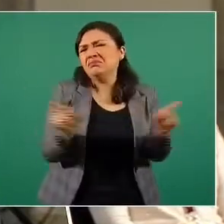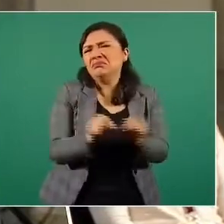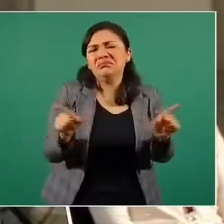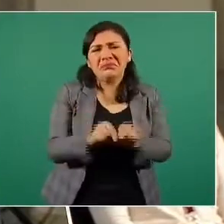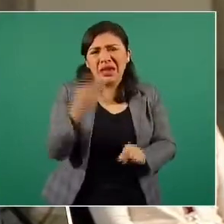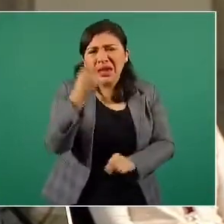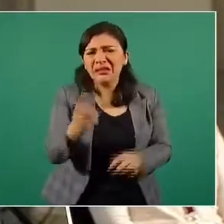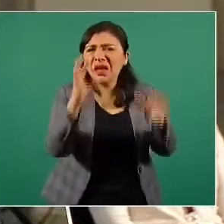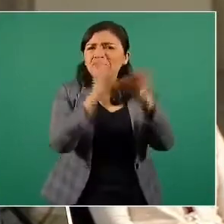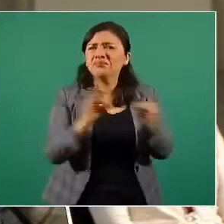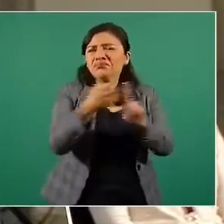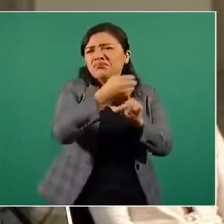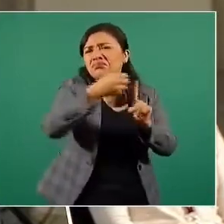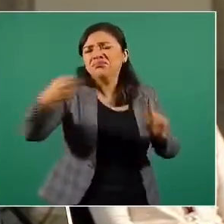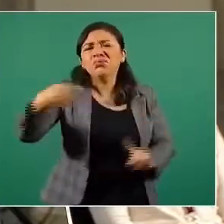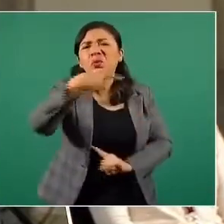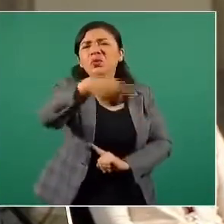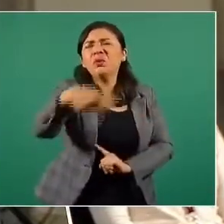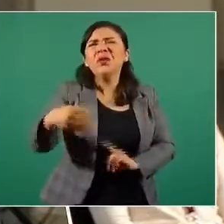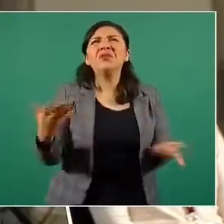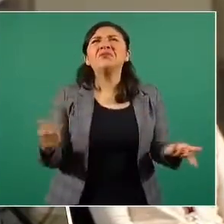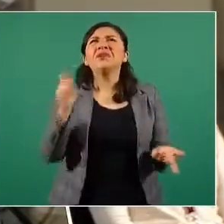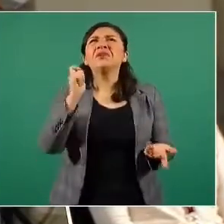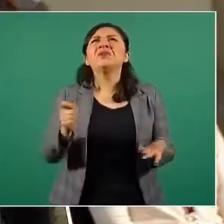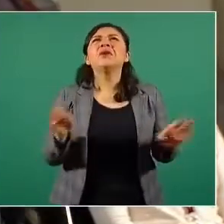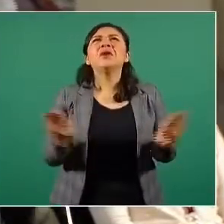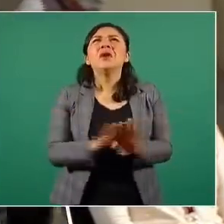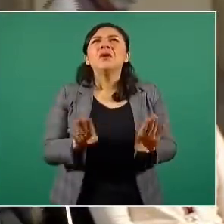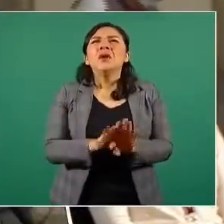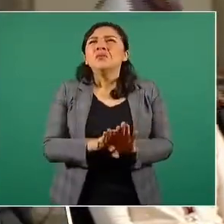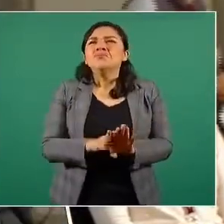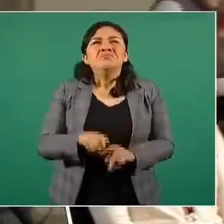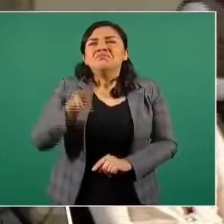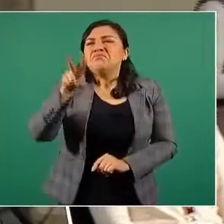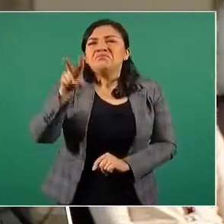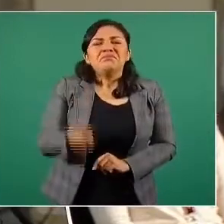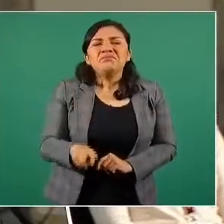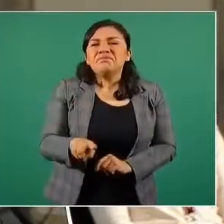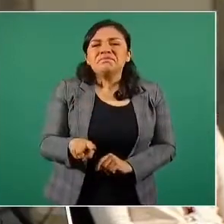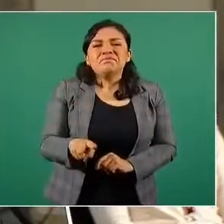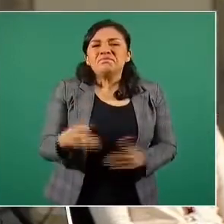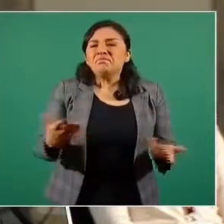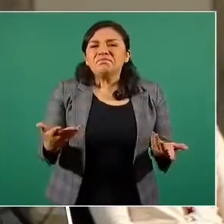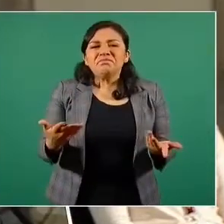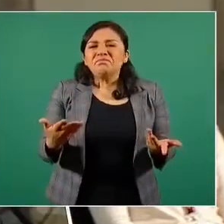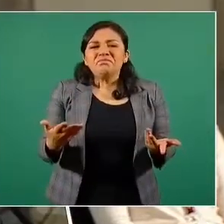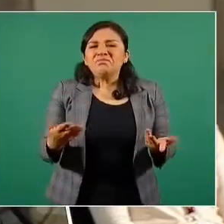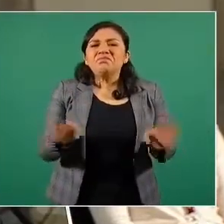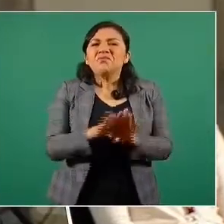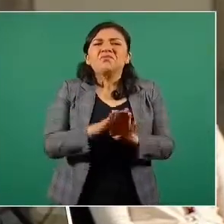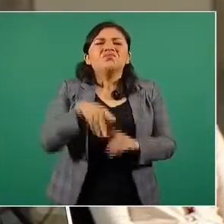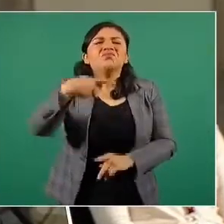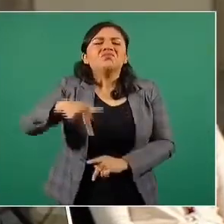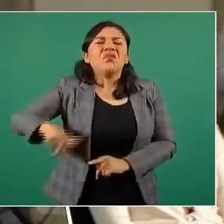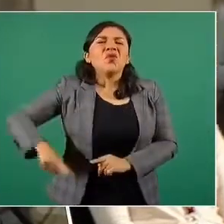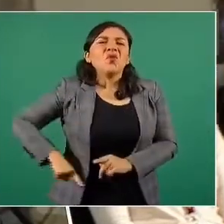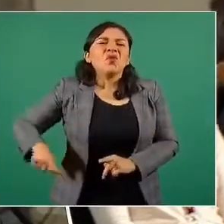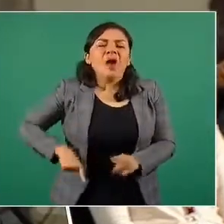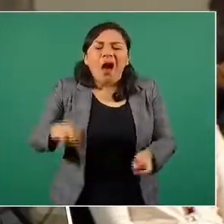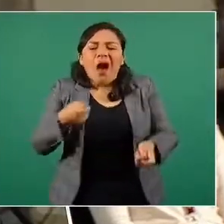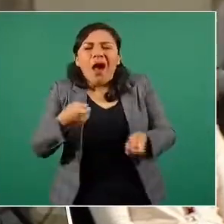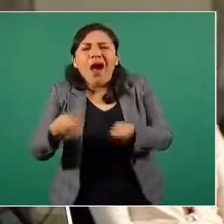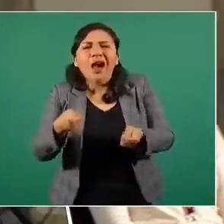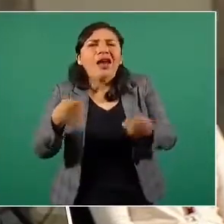es una relatoría francamente muy burocrática y que